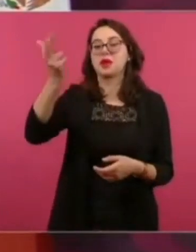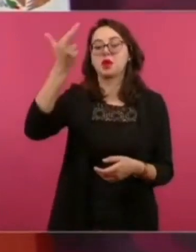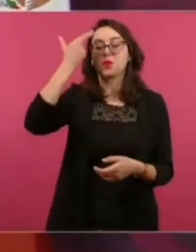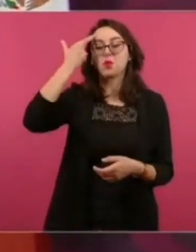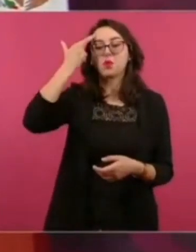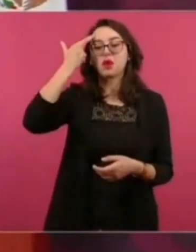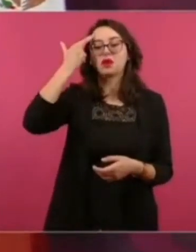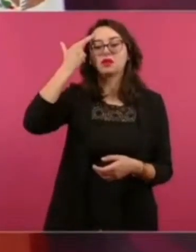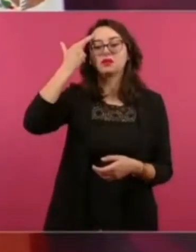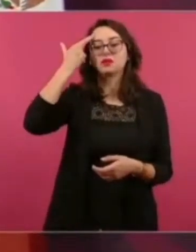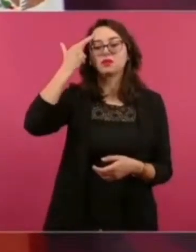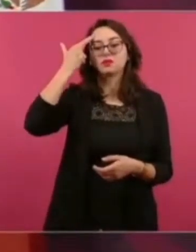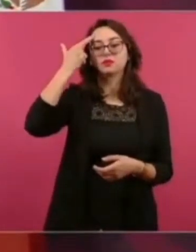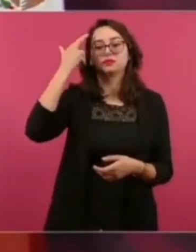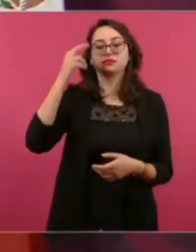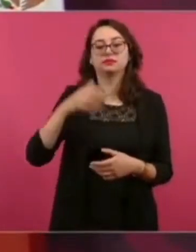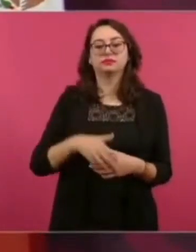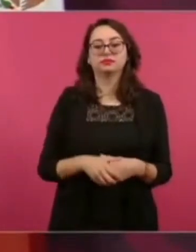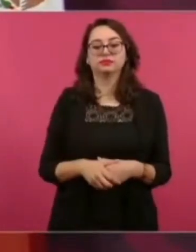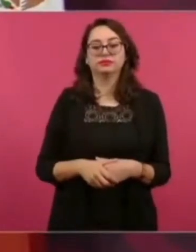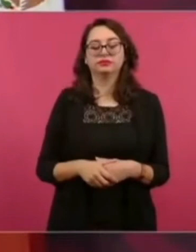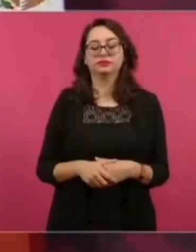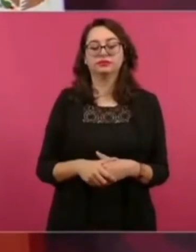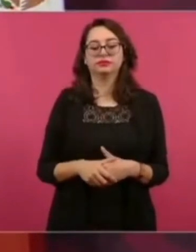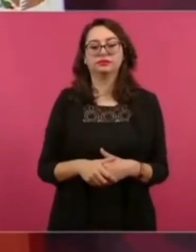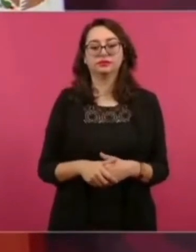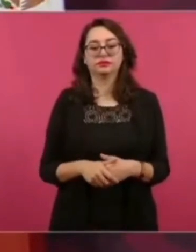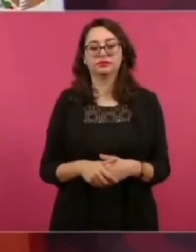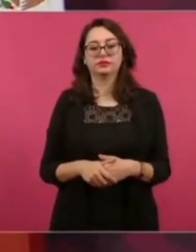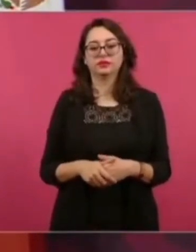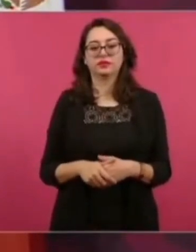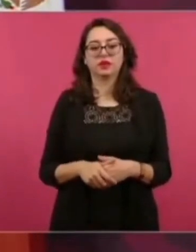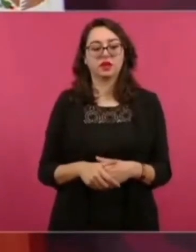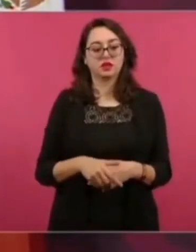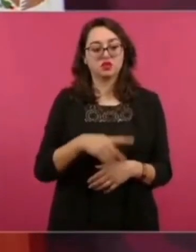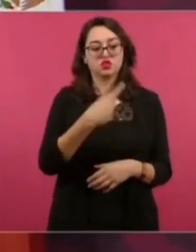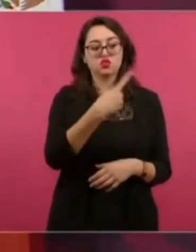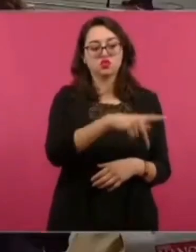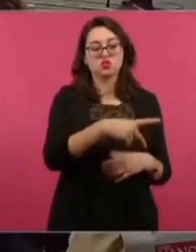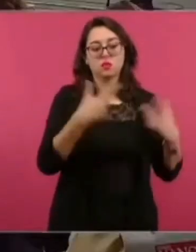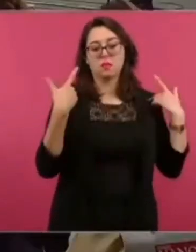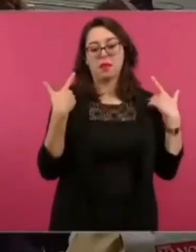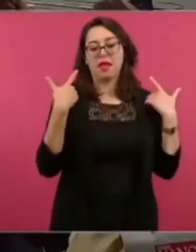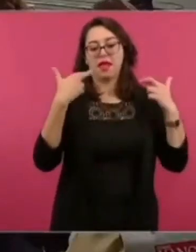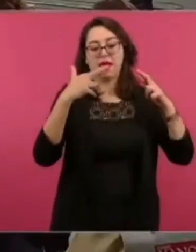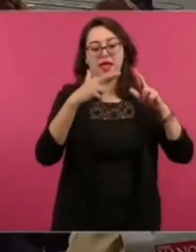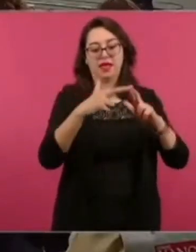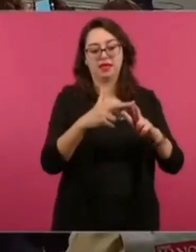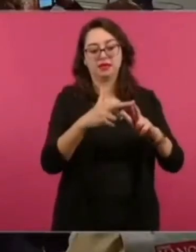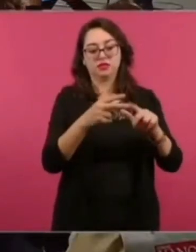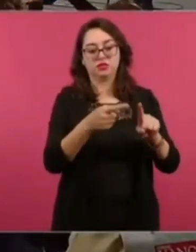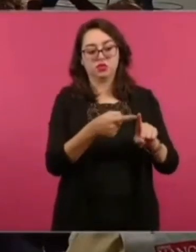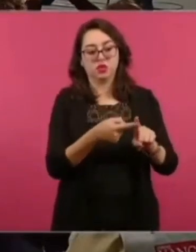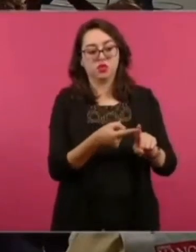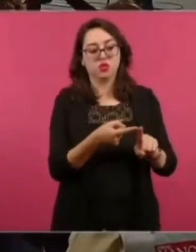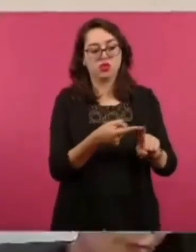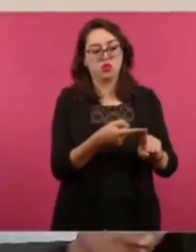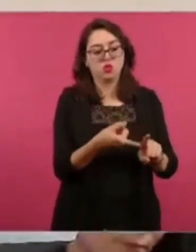y es el gran historiador, su maestro, su padrino